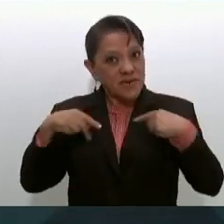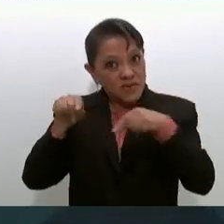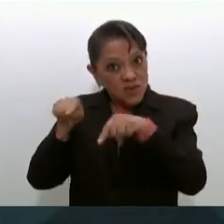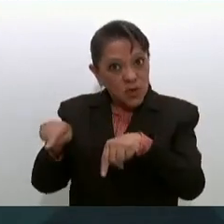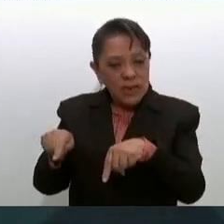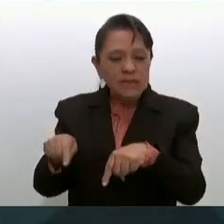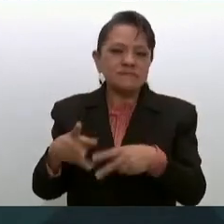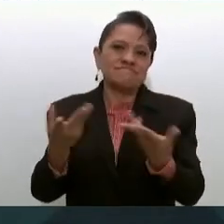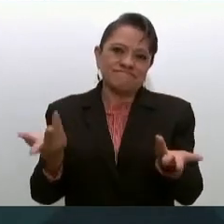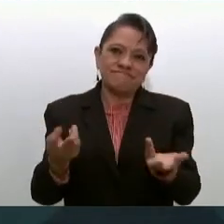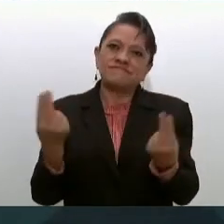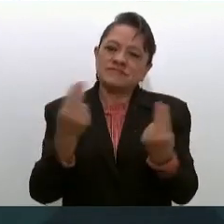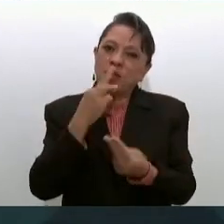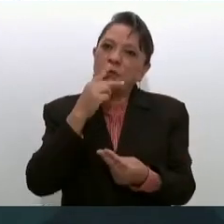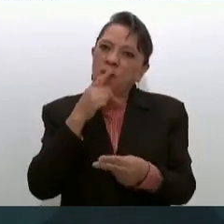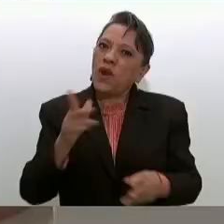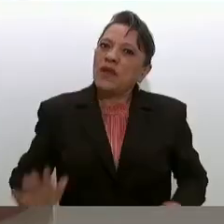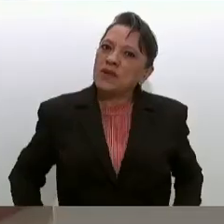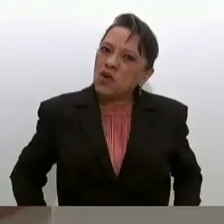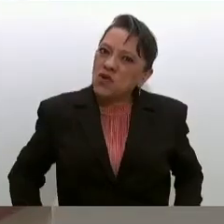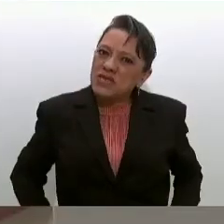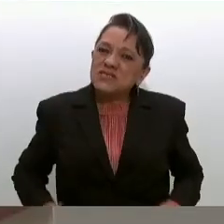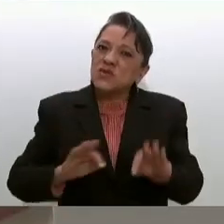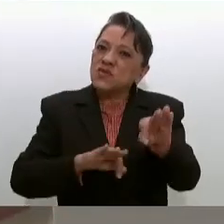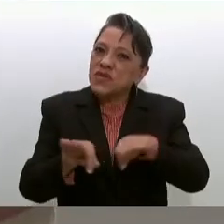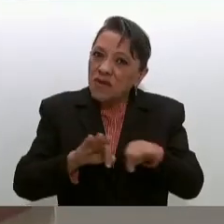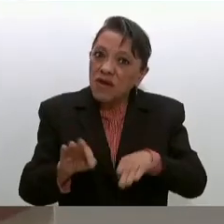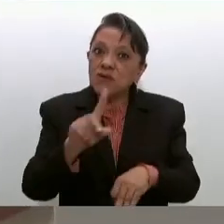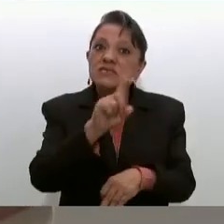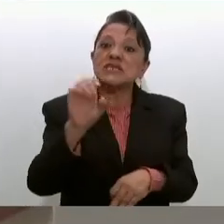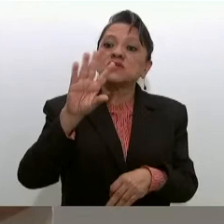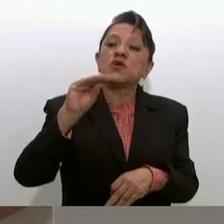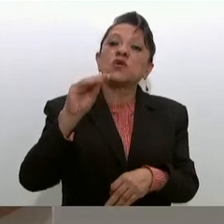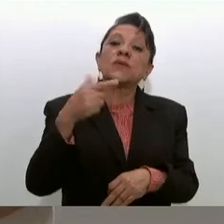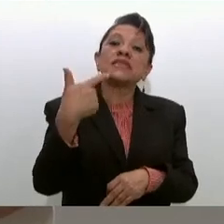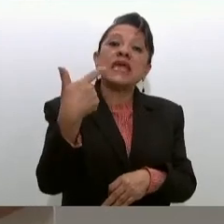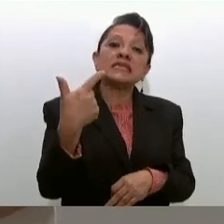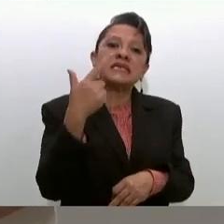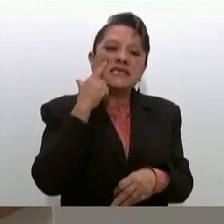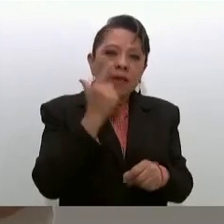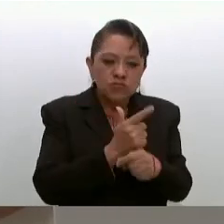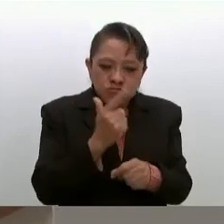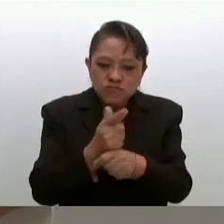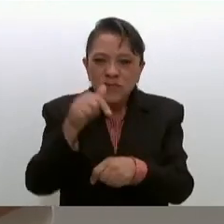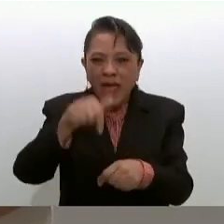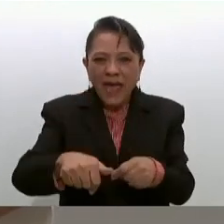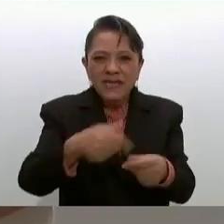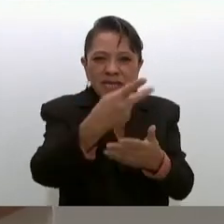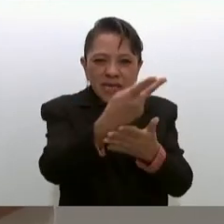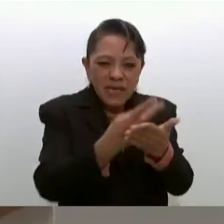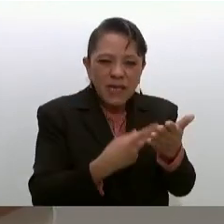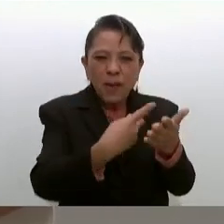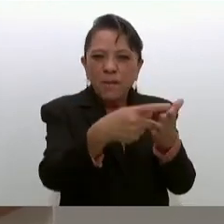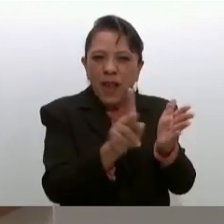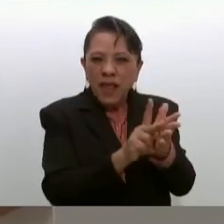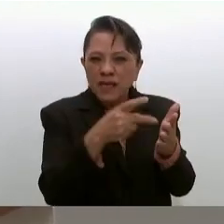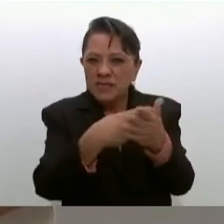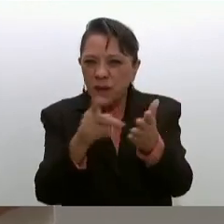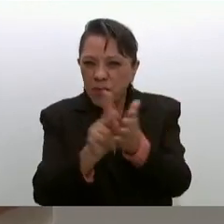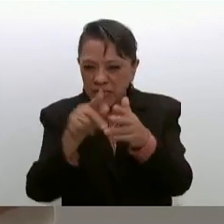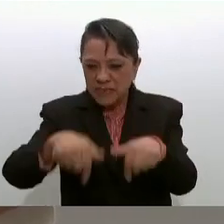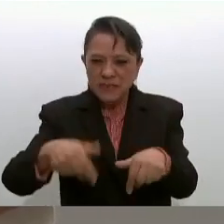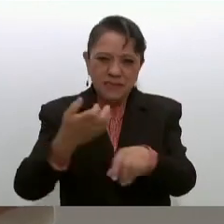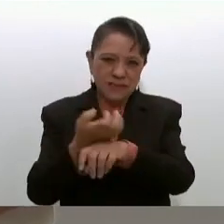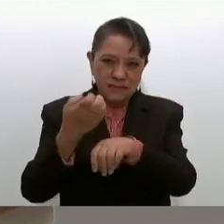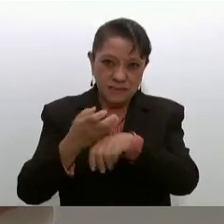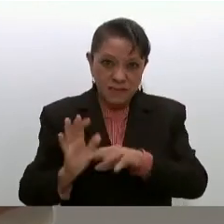sus condiciones laborales de los 197 trabajadores identificados en la plantilla en este Estado